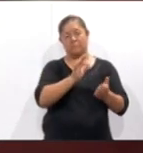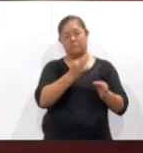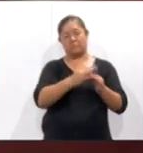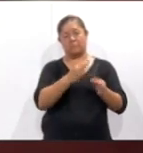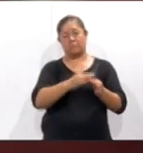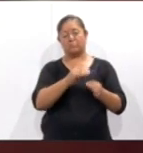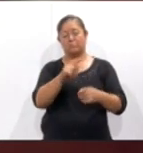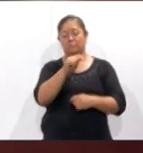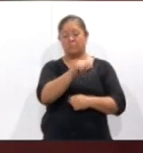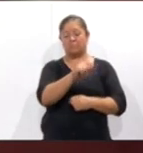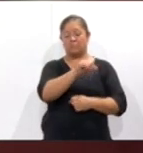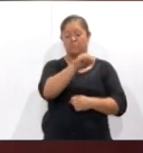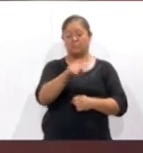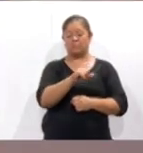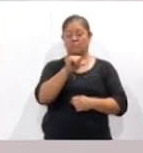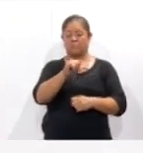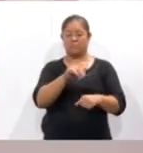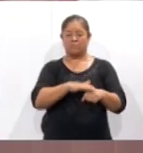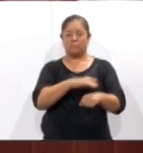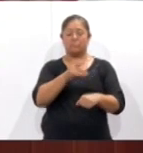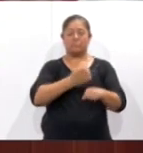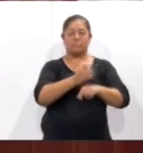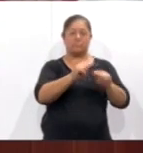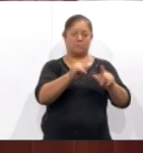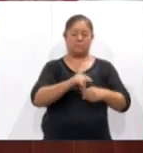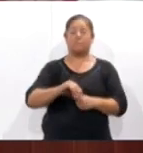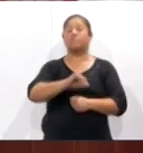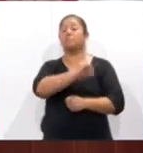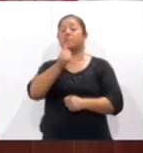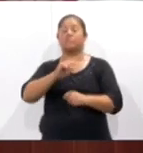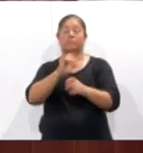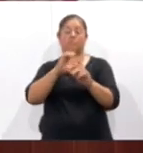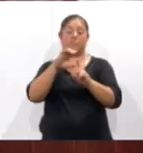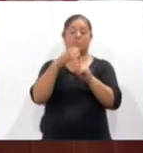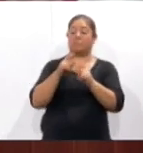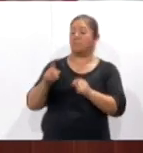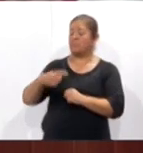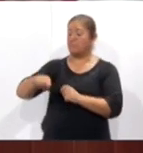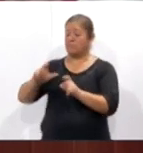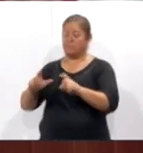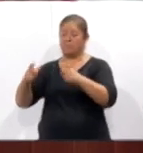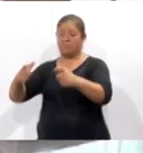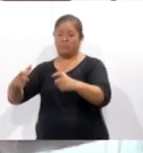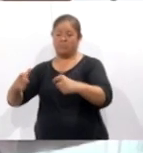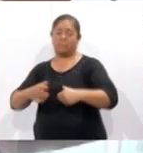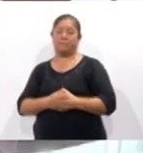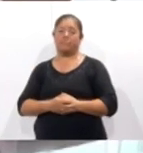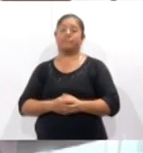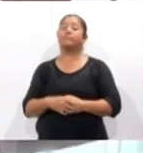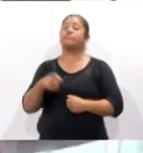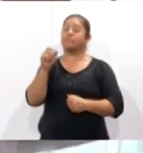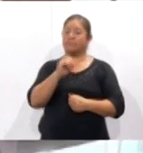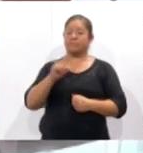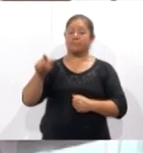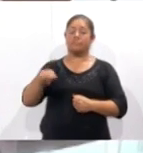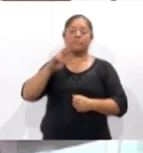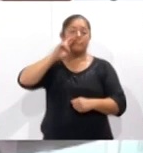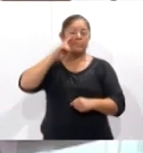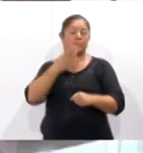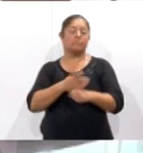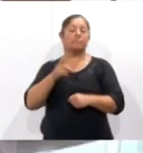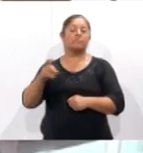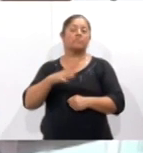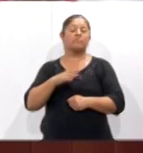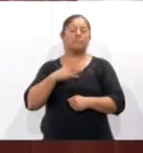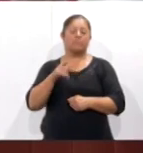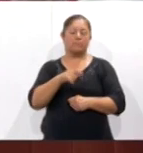Administrativa del Estado de Tlaxcala. La otra Comisión Especial de Legisladoras y Legisladores estará encargada de sustanciar el